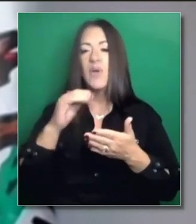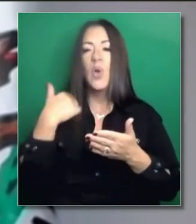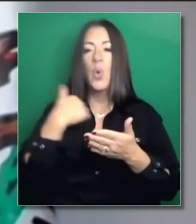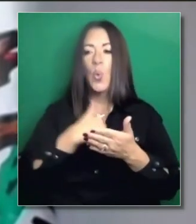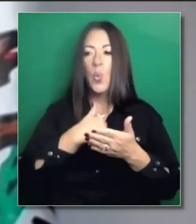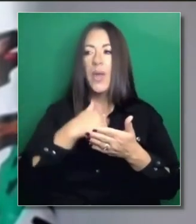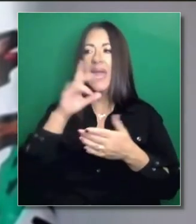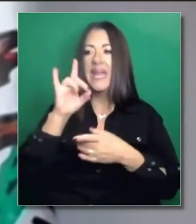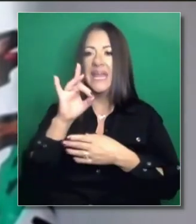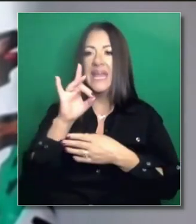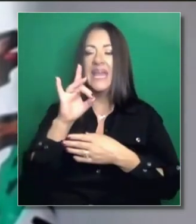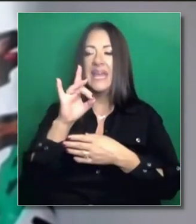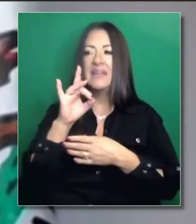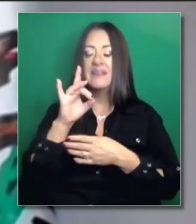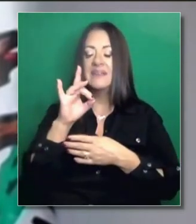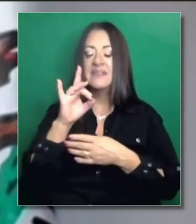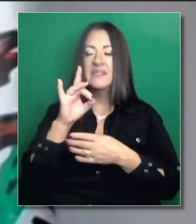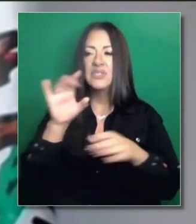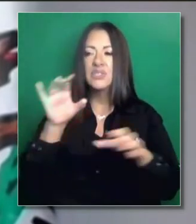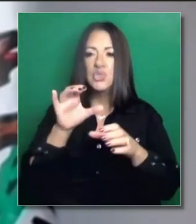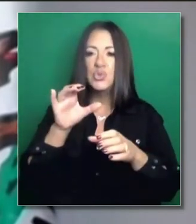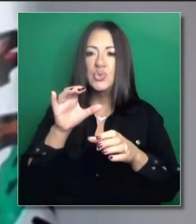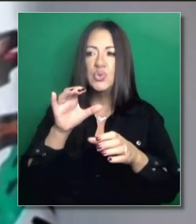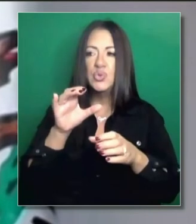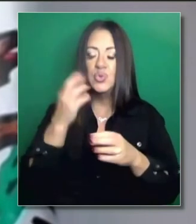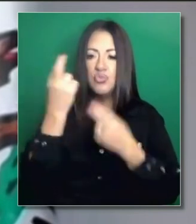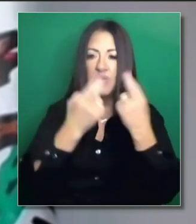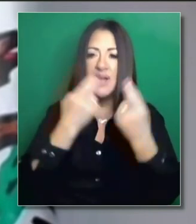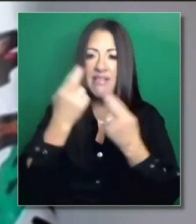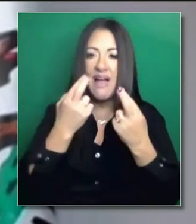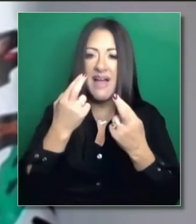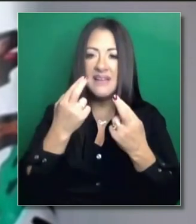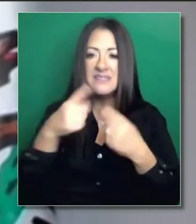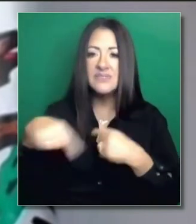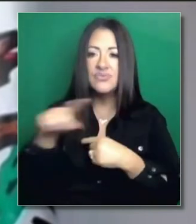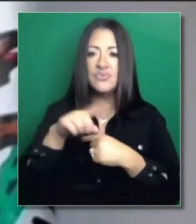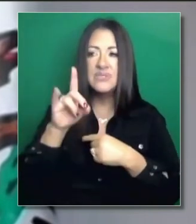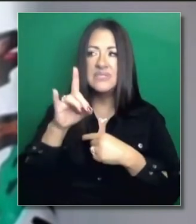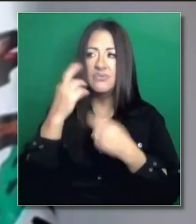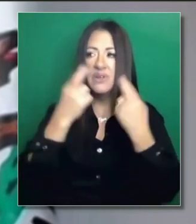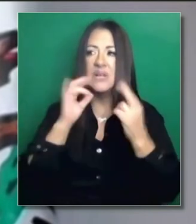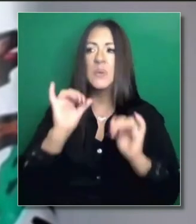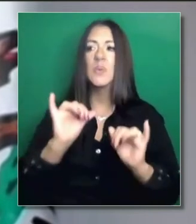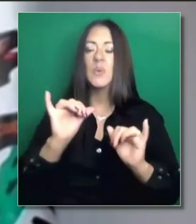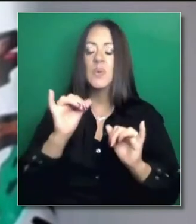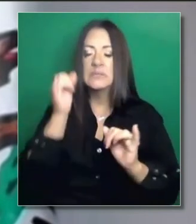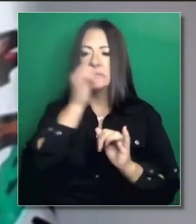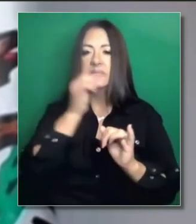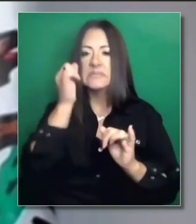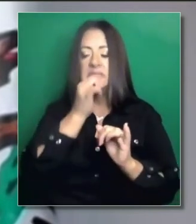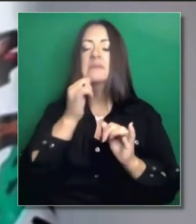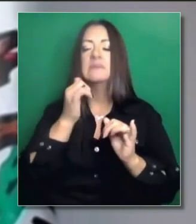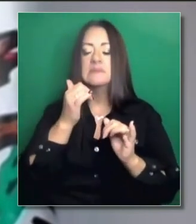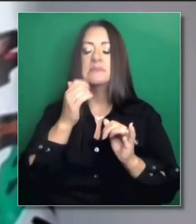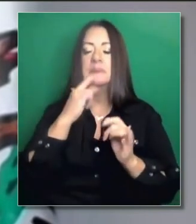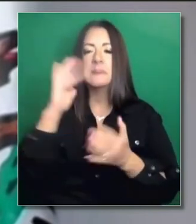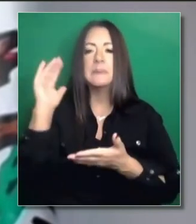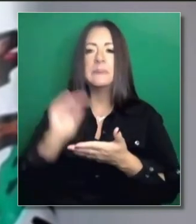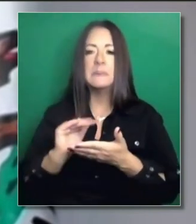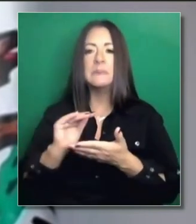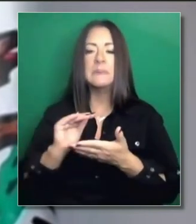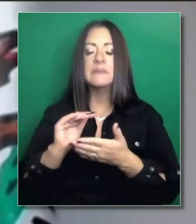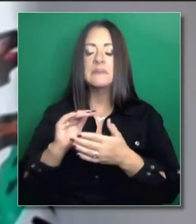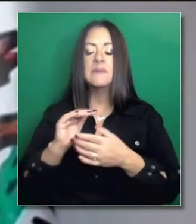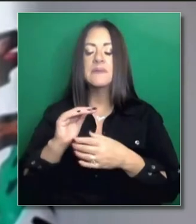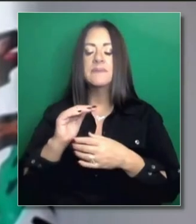el aumento, conseguimos, de hecho, un poco de espacio para poder enfrentarnos a lo que tenemos ante nosotros,